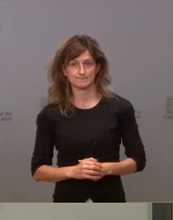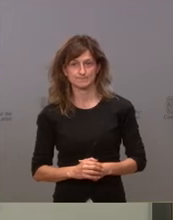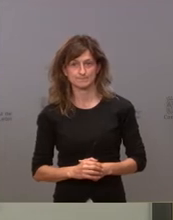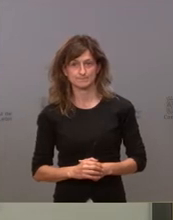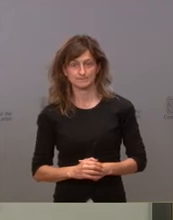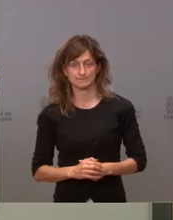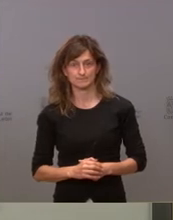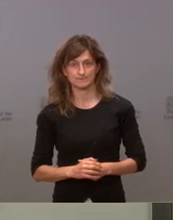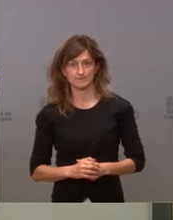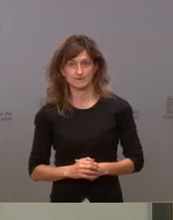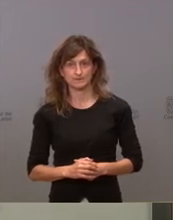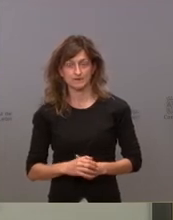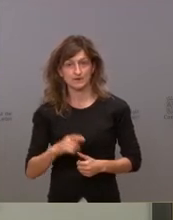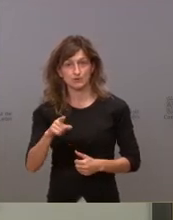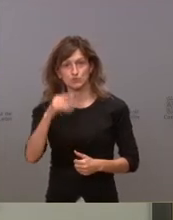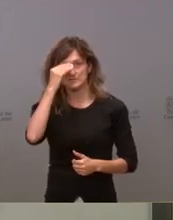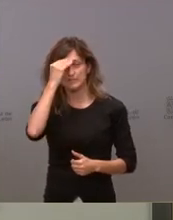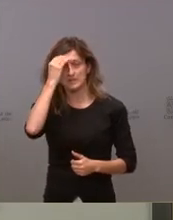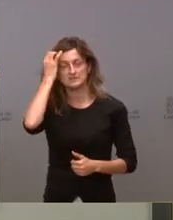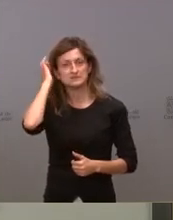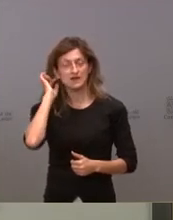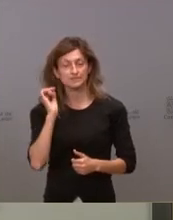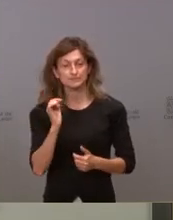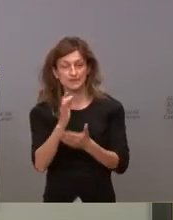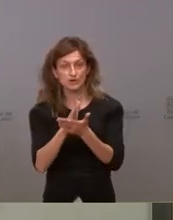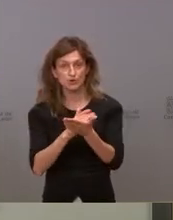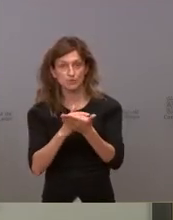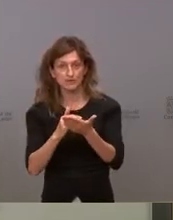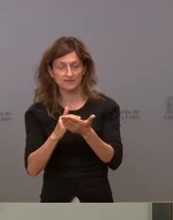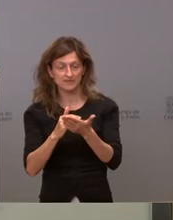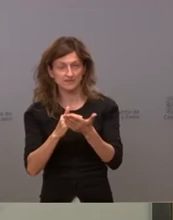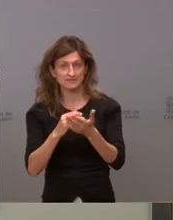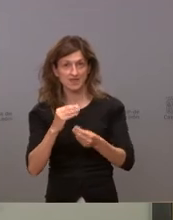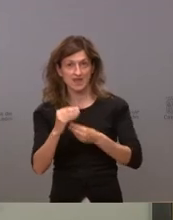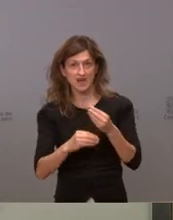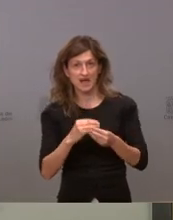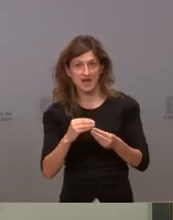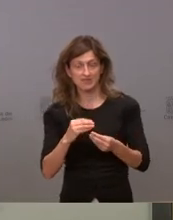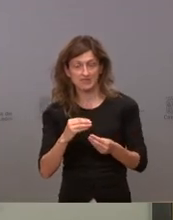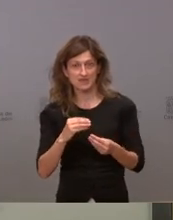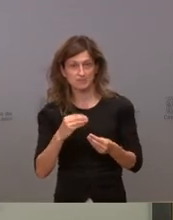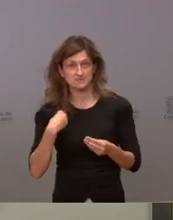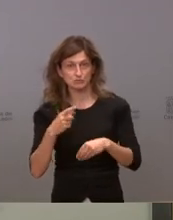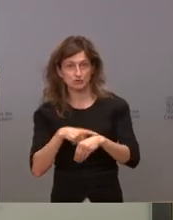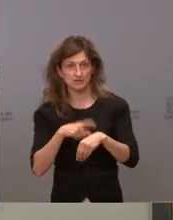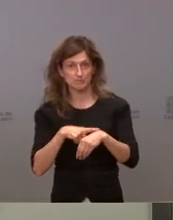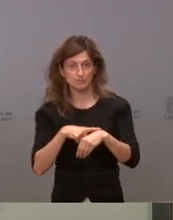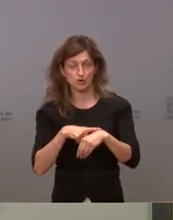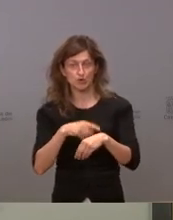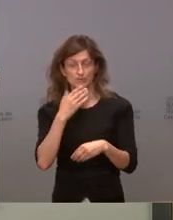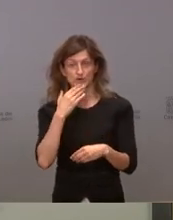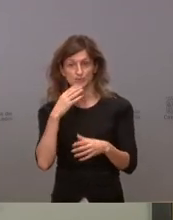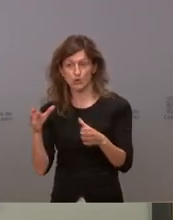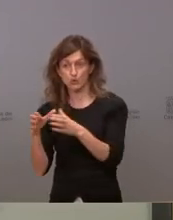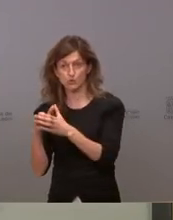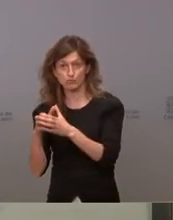entonces considera vicepresidente que las comunidades que si están adelantando y poniendo de forma simultánea vacunas a otros